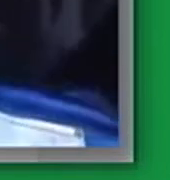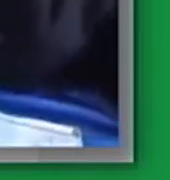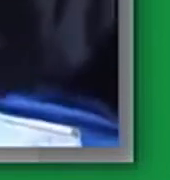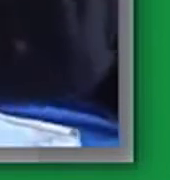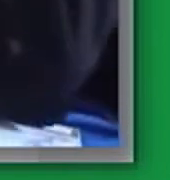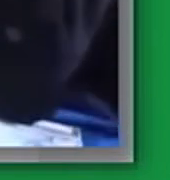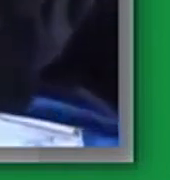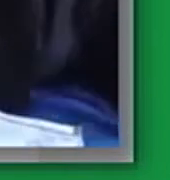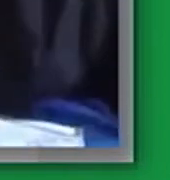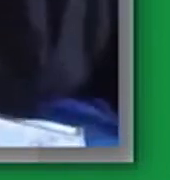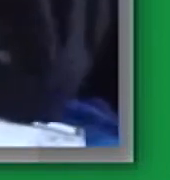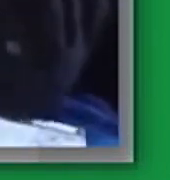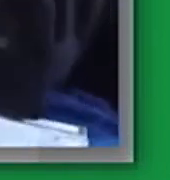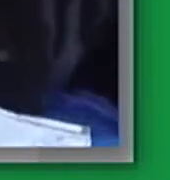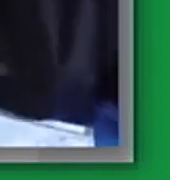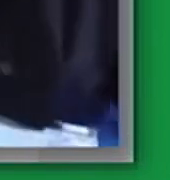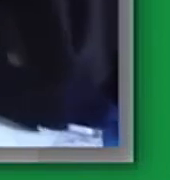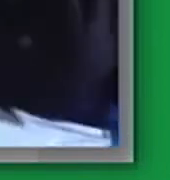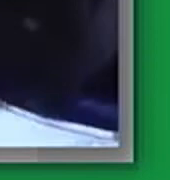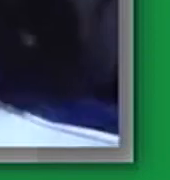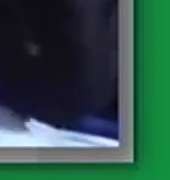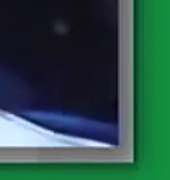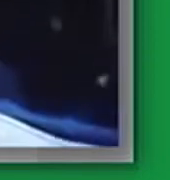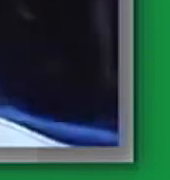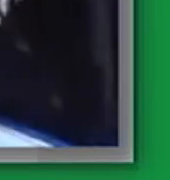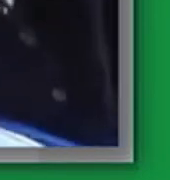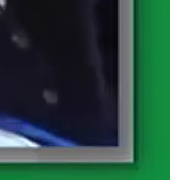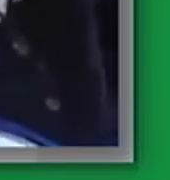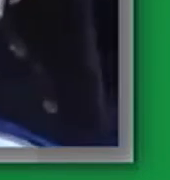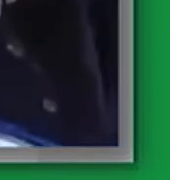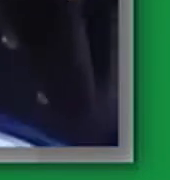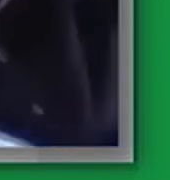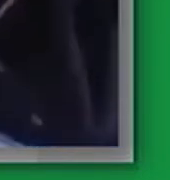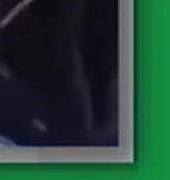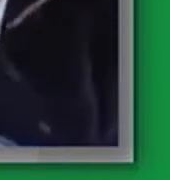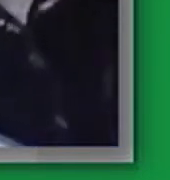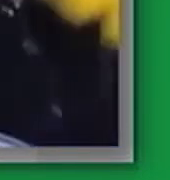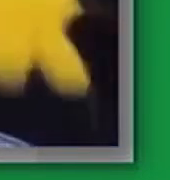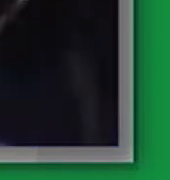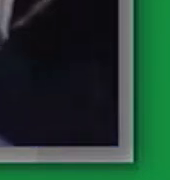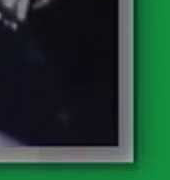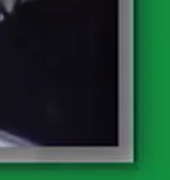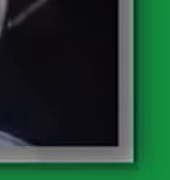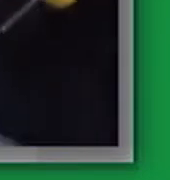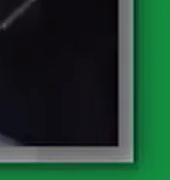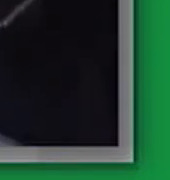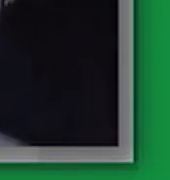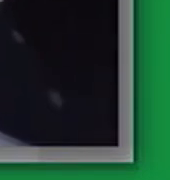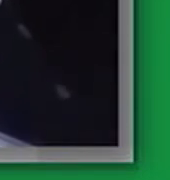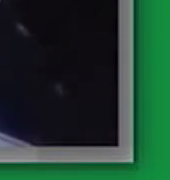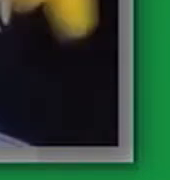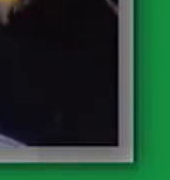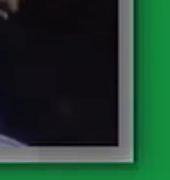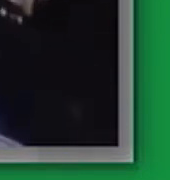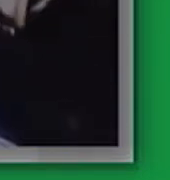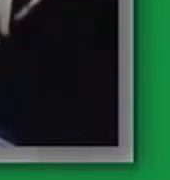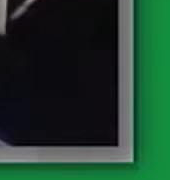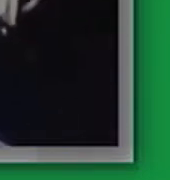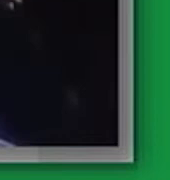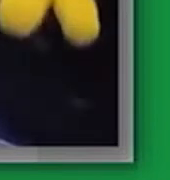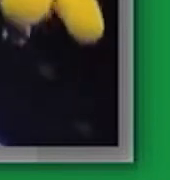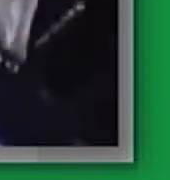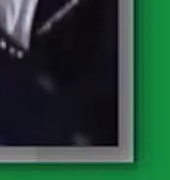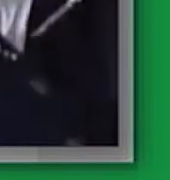viajando conocemos todos esos personajes y viajamos por sitios increíblemente hermosos así que sigan con nosotros desde la